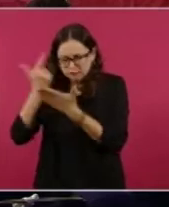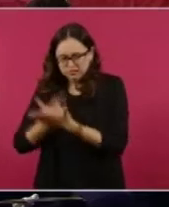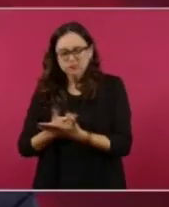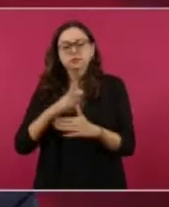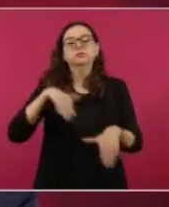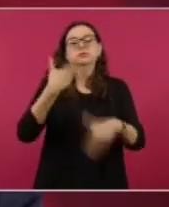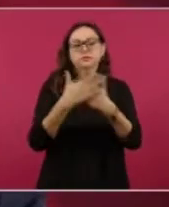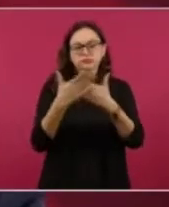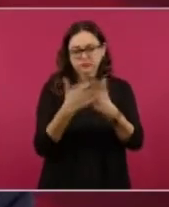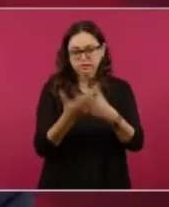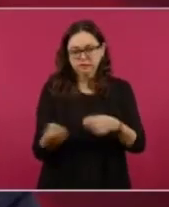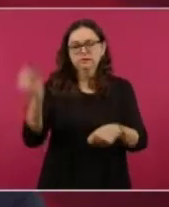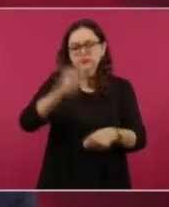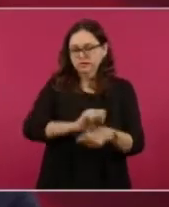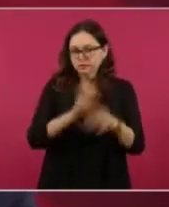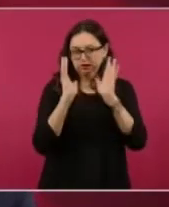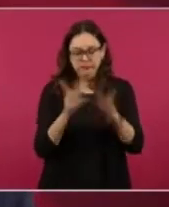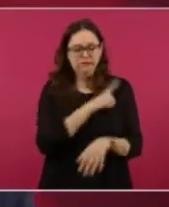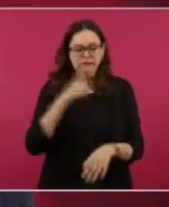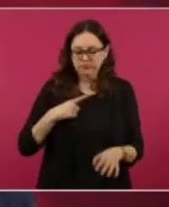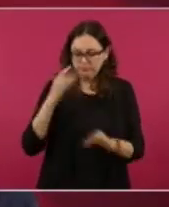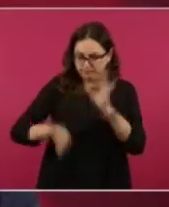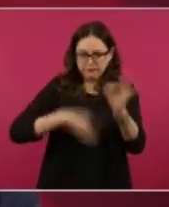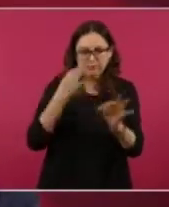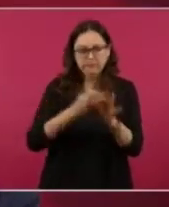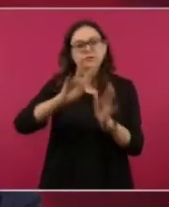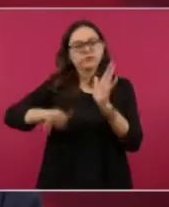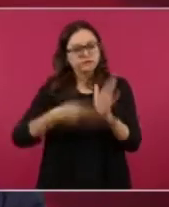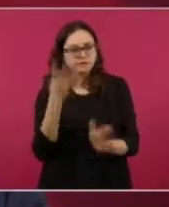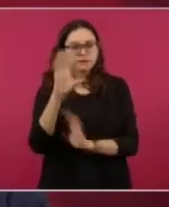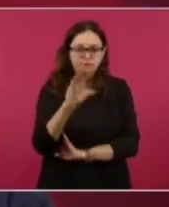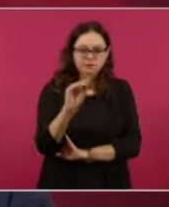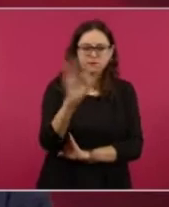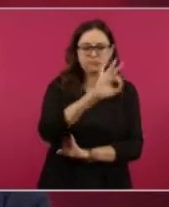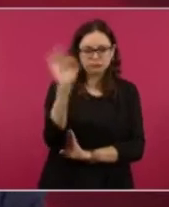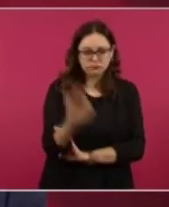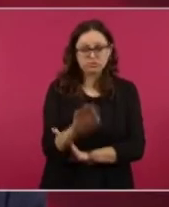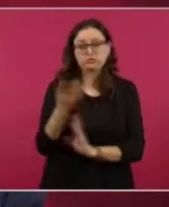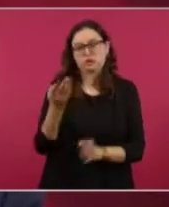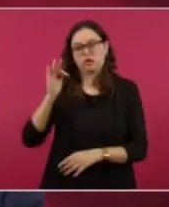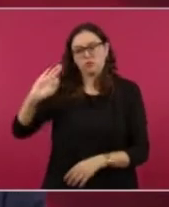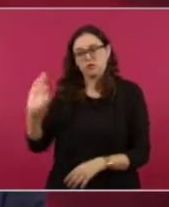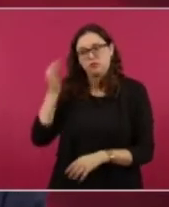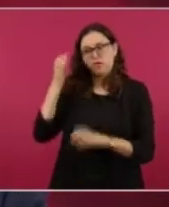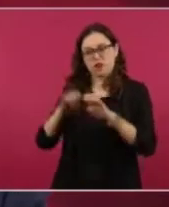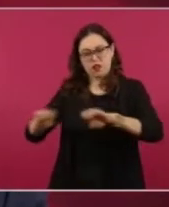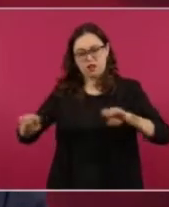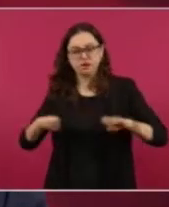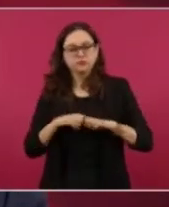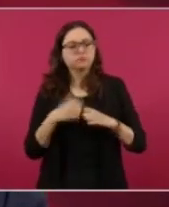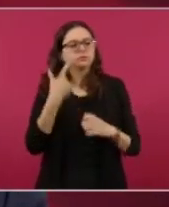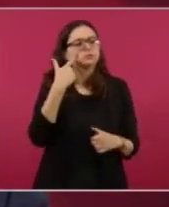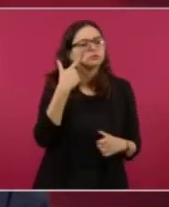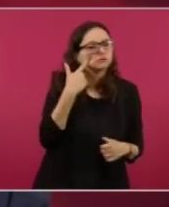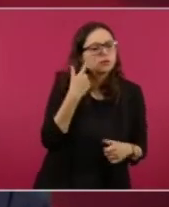Robledo Aburto, detalló que ya opera en su totalidad el programa de IMSS-Bienestar en las 10 unidades hospitalarias y en los 195 centros de salud de la